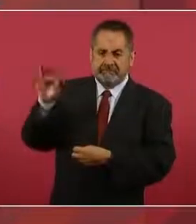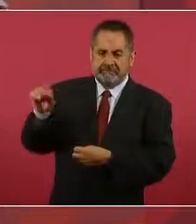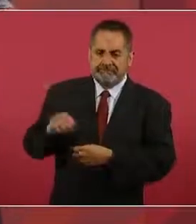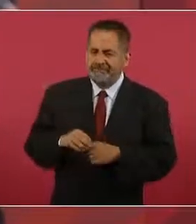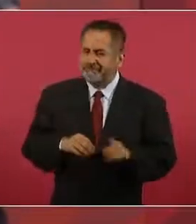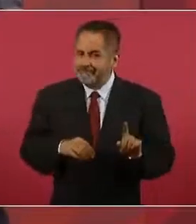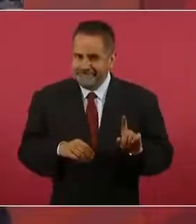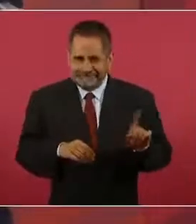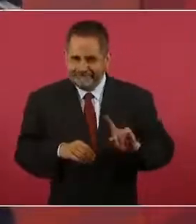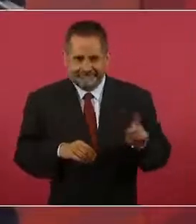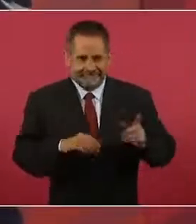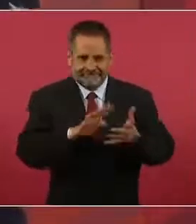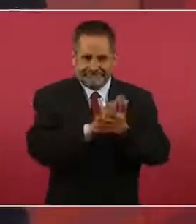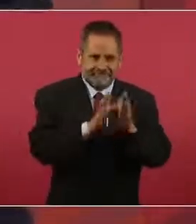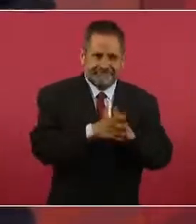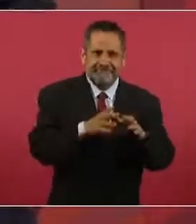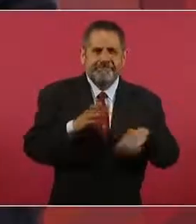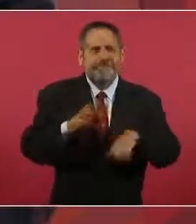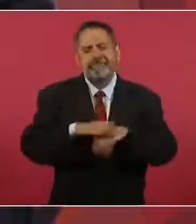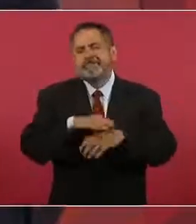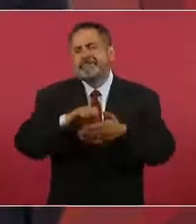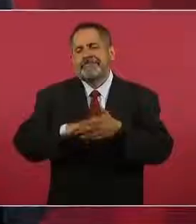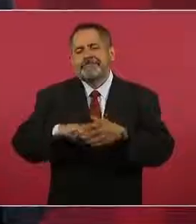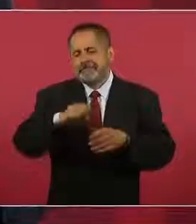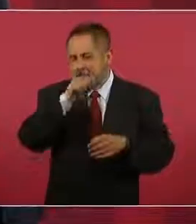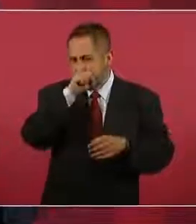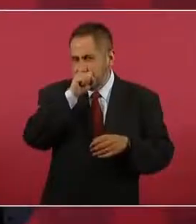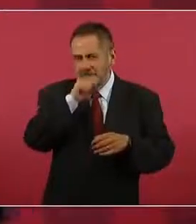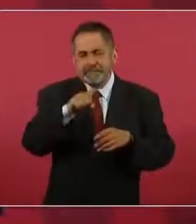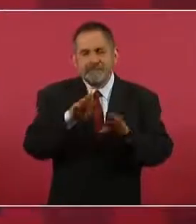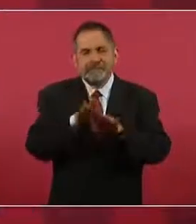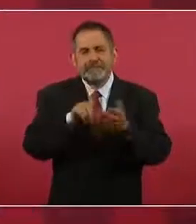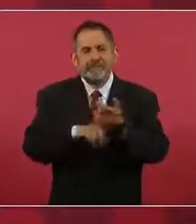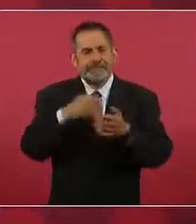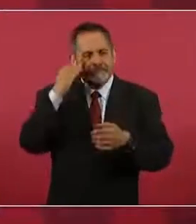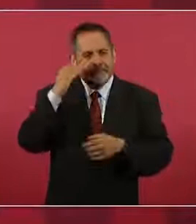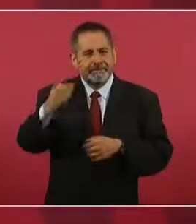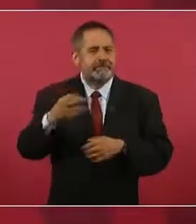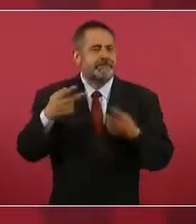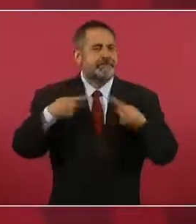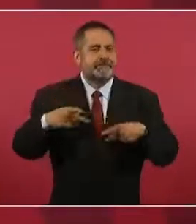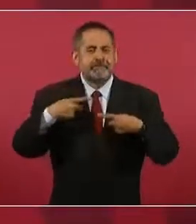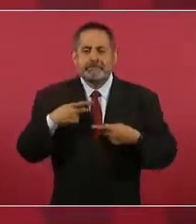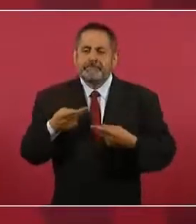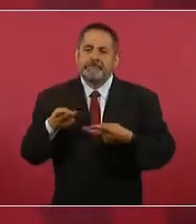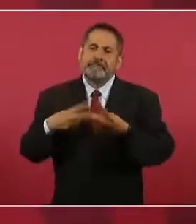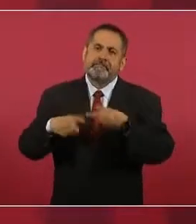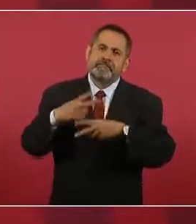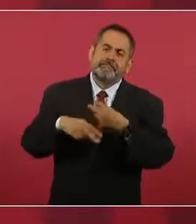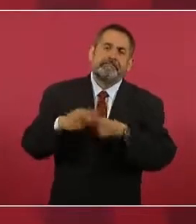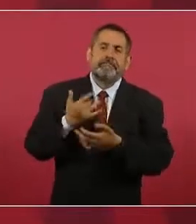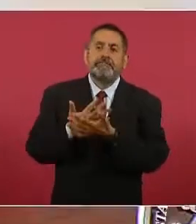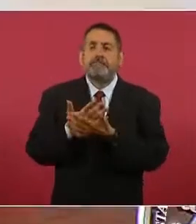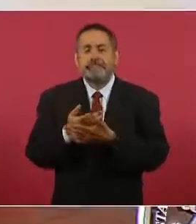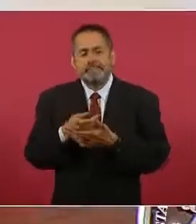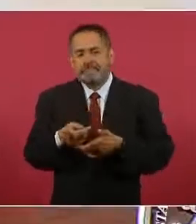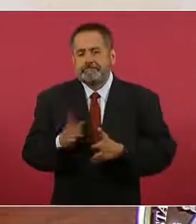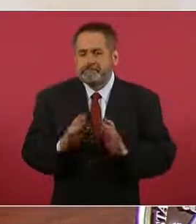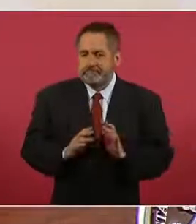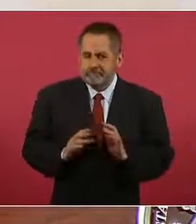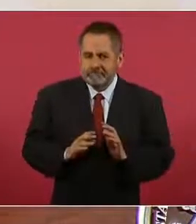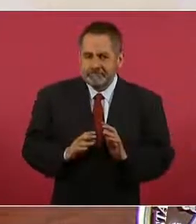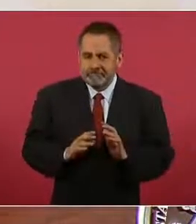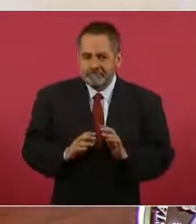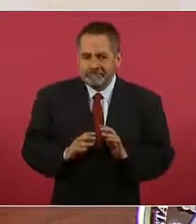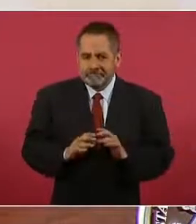tiempo que tardan los pasajeros por los